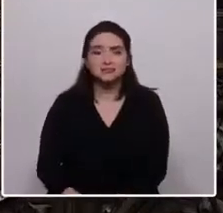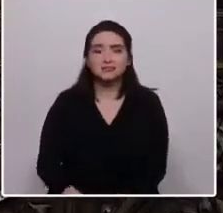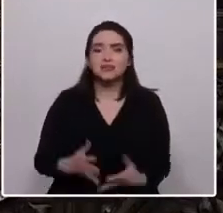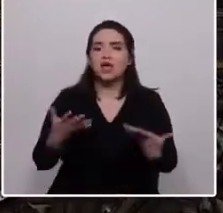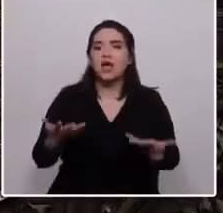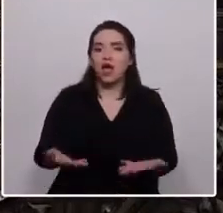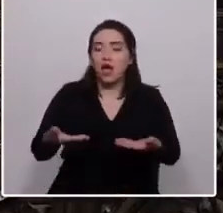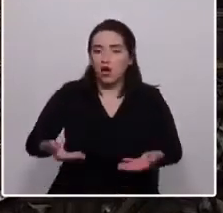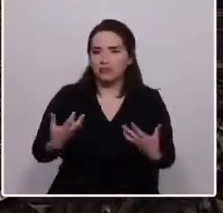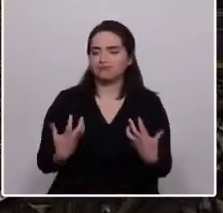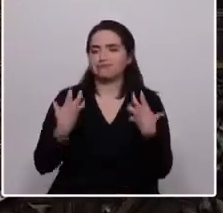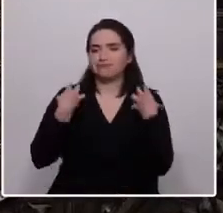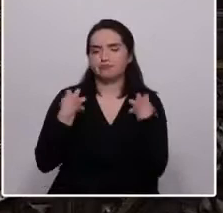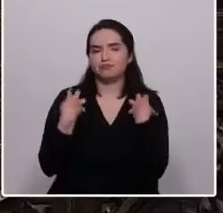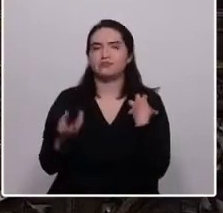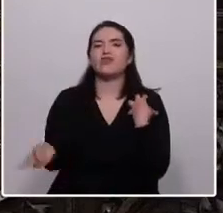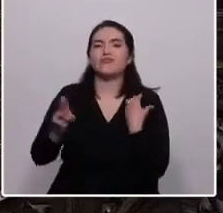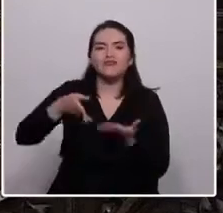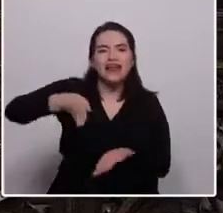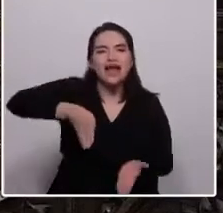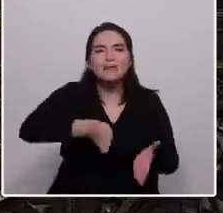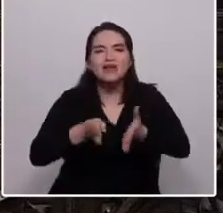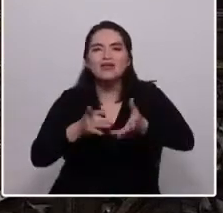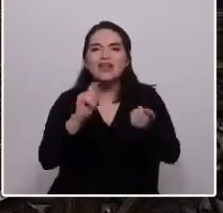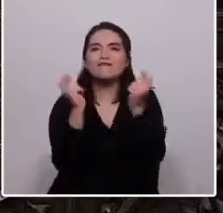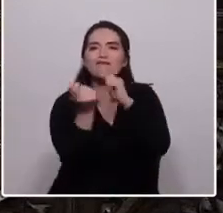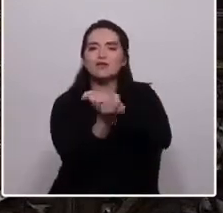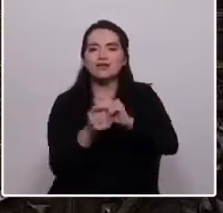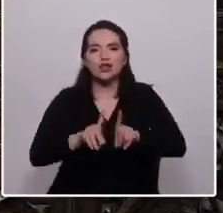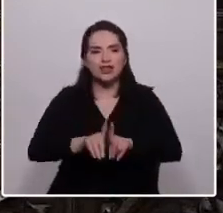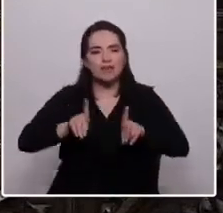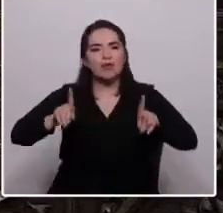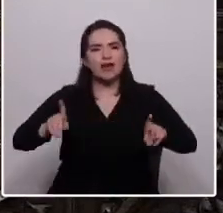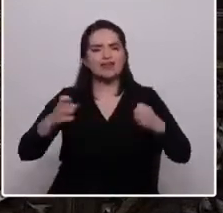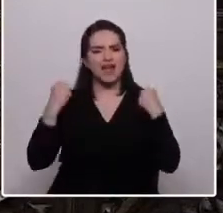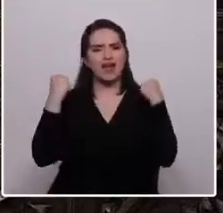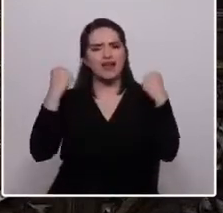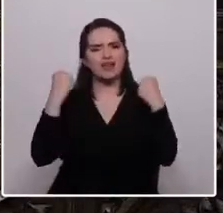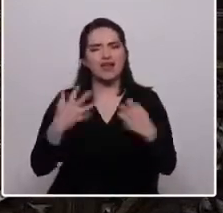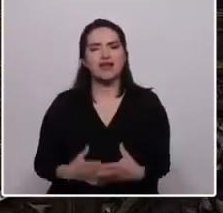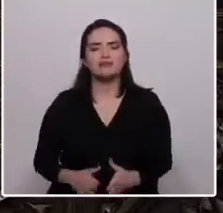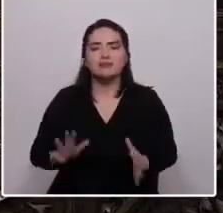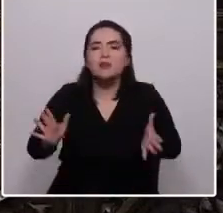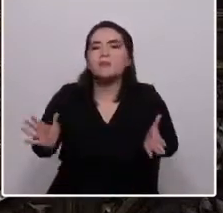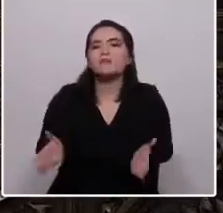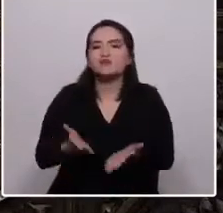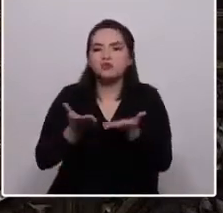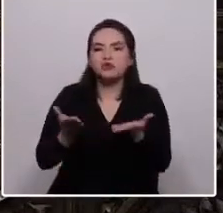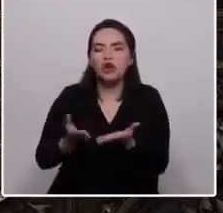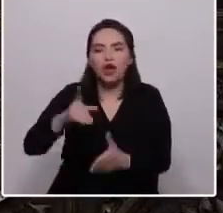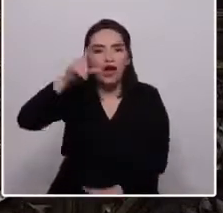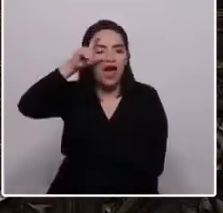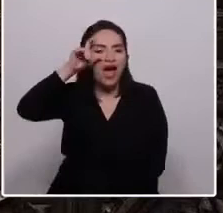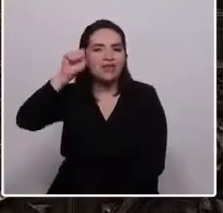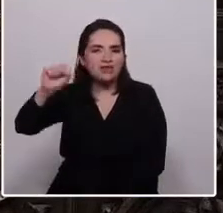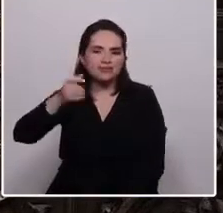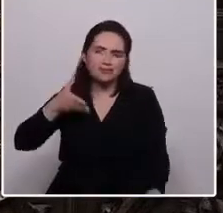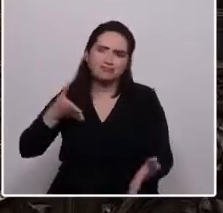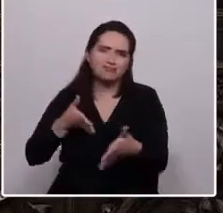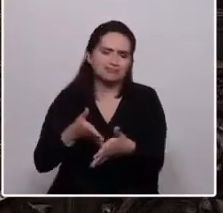retomar el camino de la transformación democrática radical que impulsó Allende y truncó la dictadura.